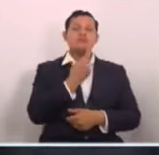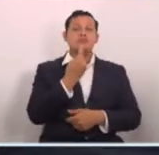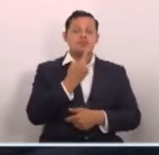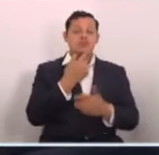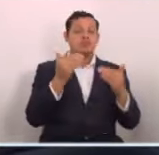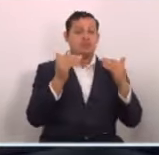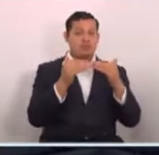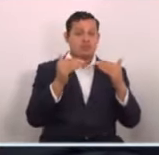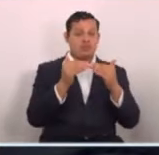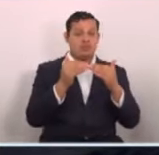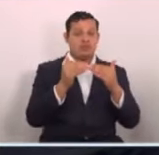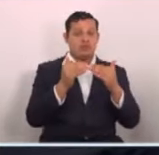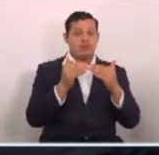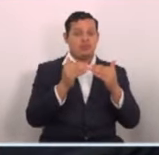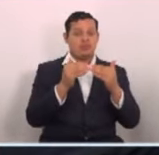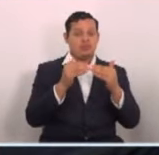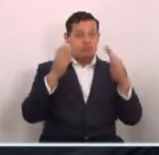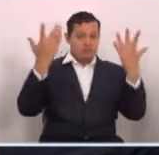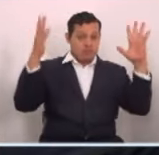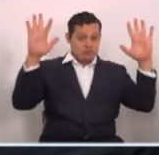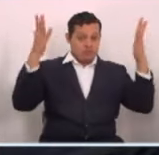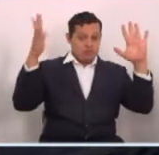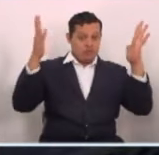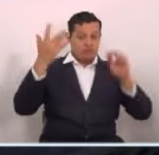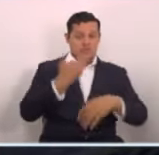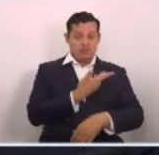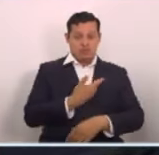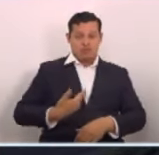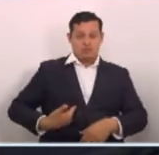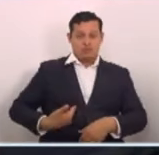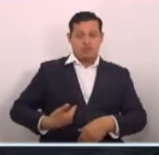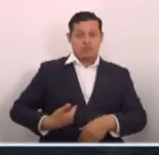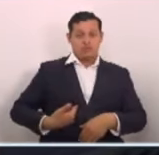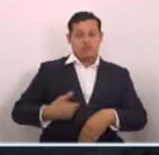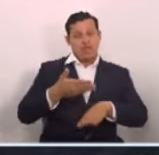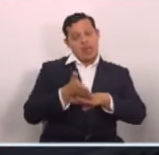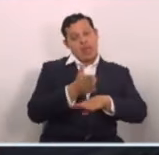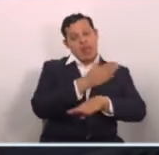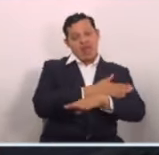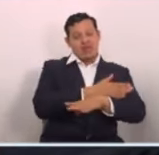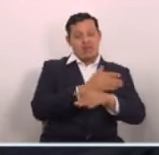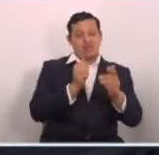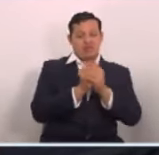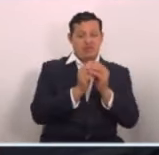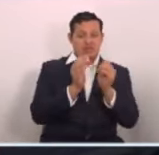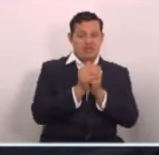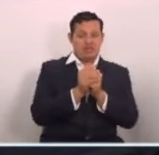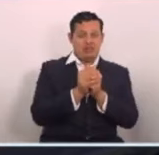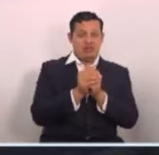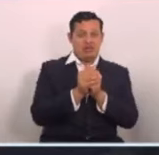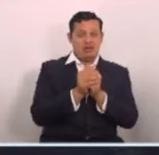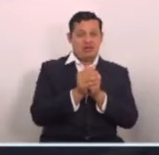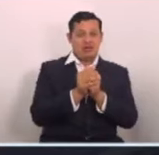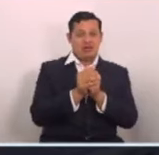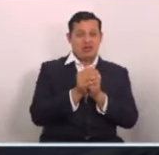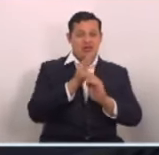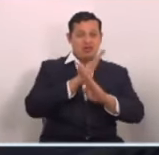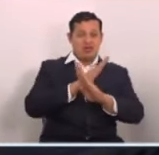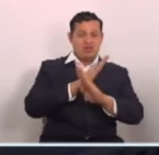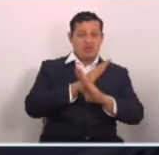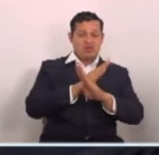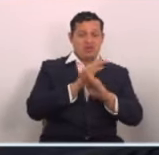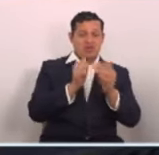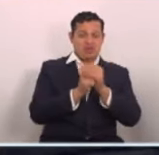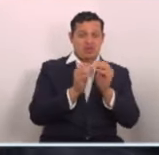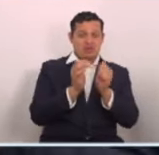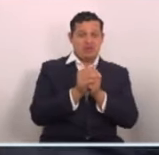además hago extensiva mi felicitación por anteponerse siempre y prevenir ese tipo de